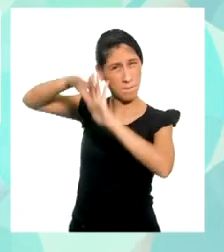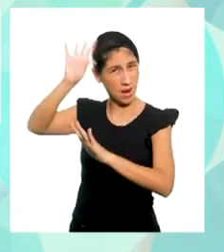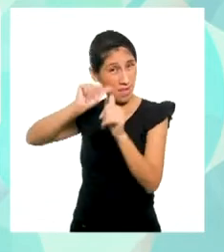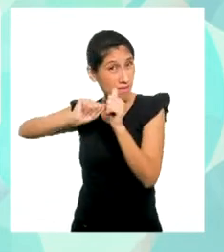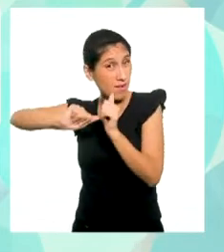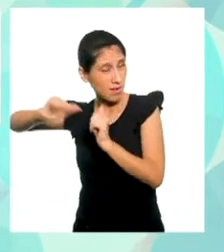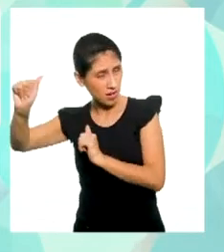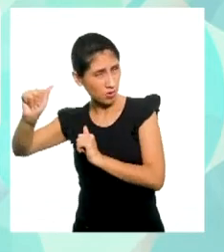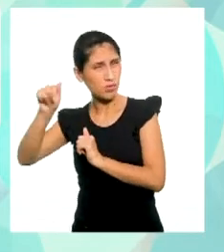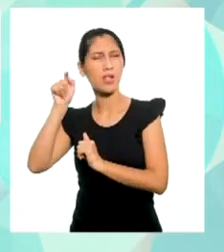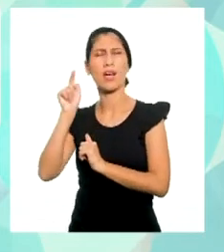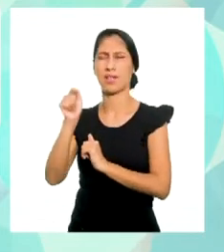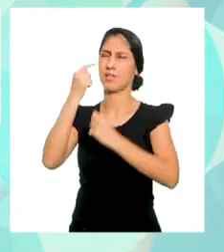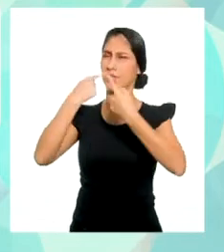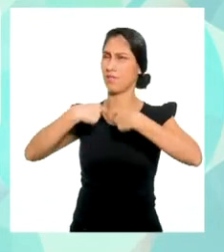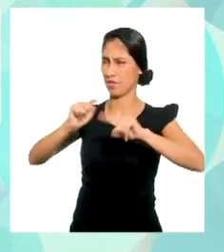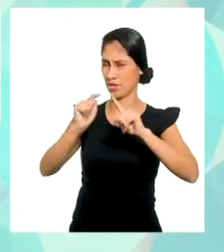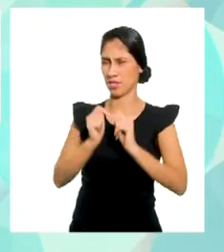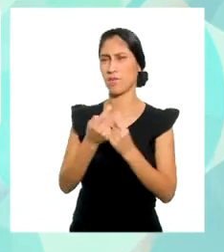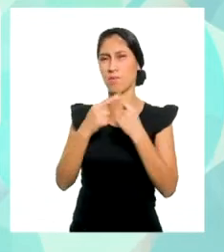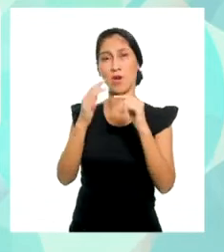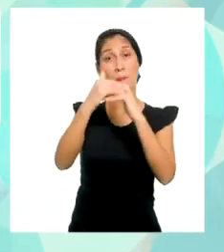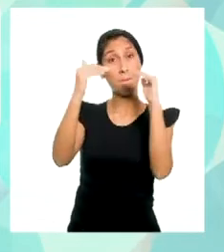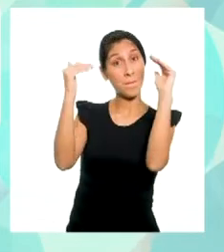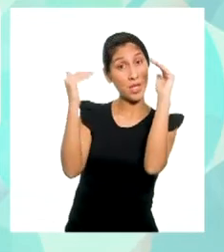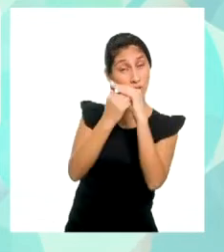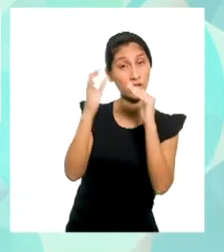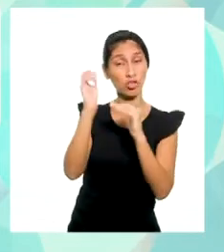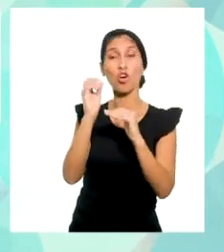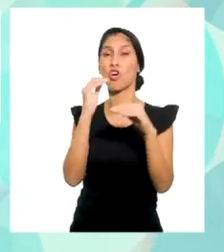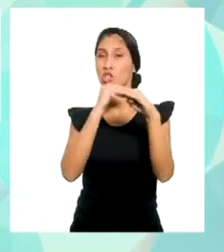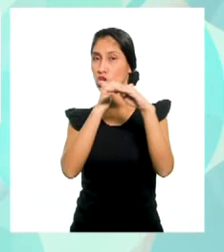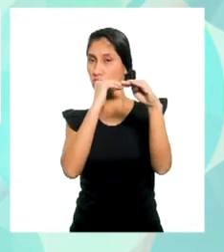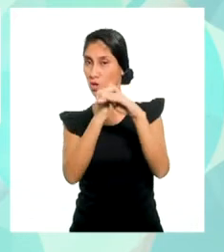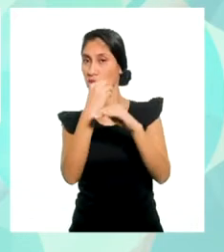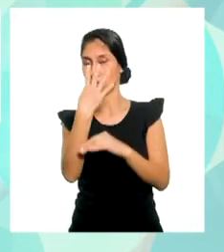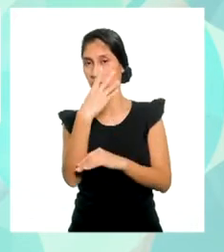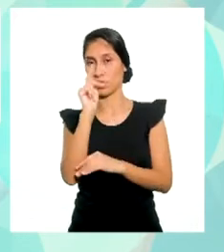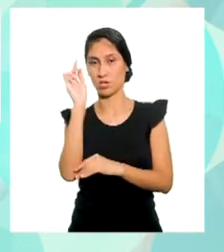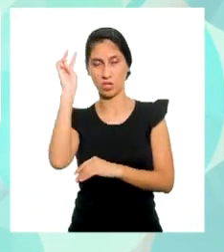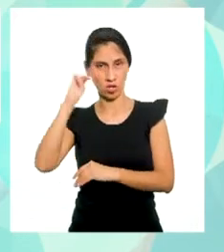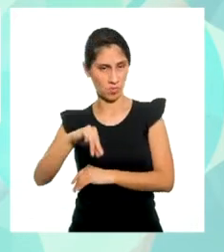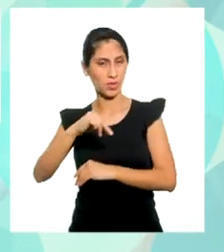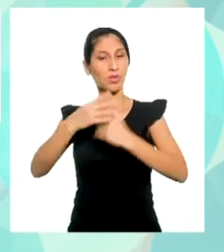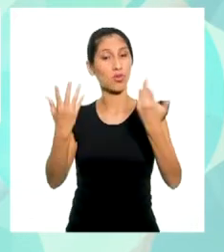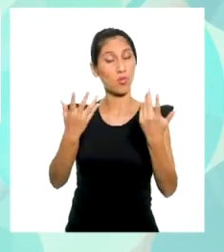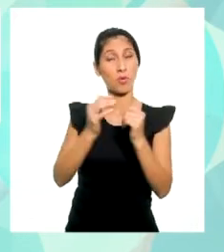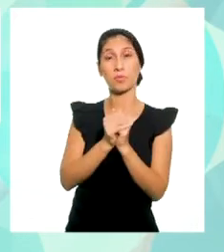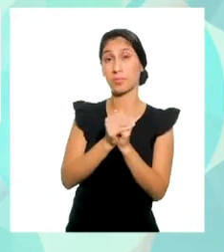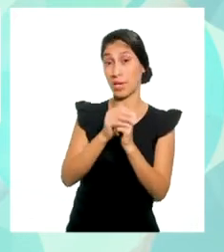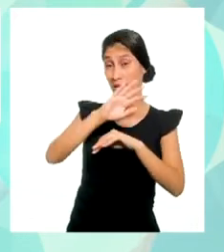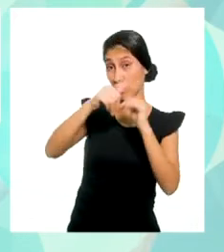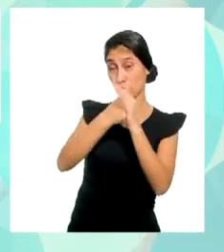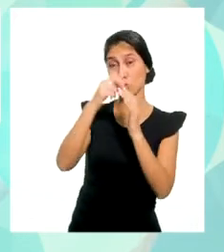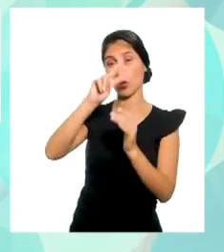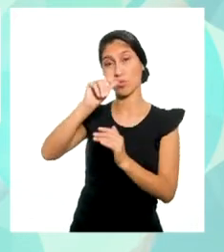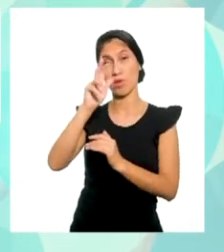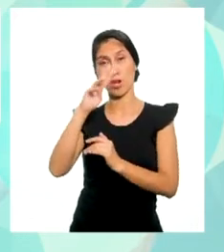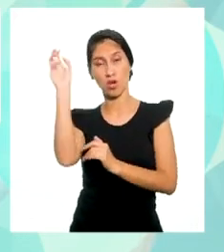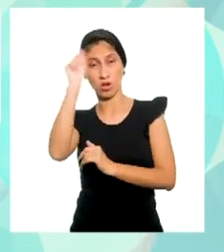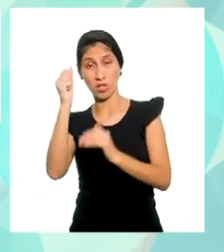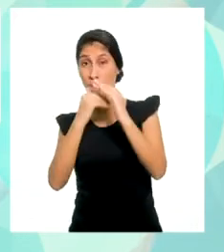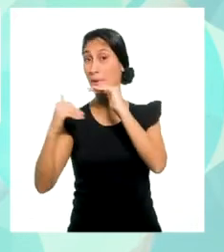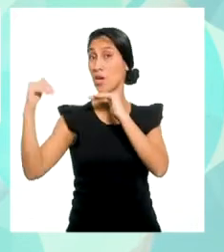kilómetro, pero menores o iguales de 4 kilómetros. Es decir, para valores mayores o